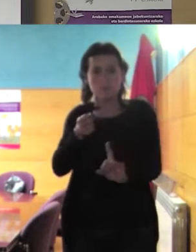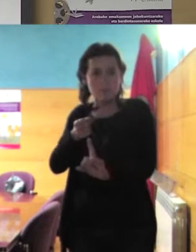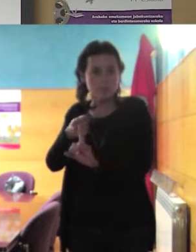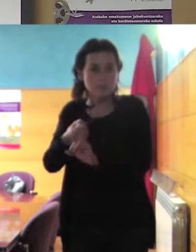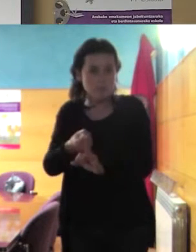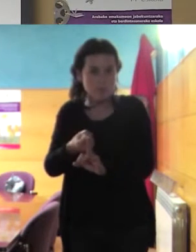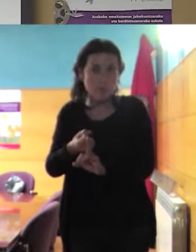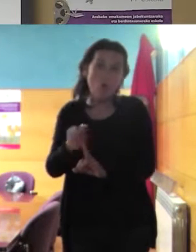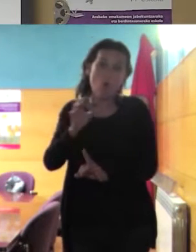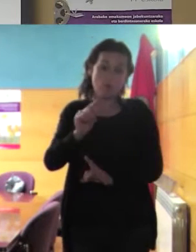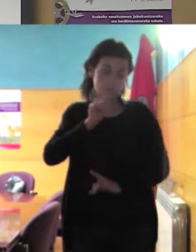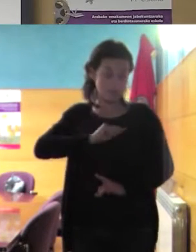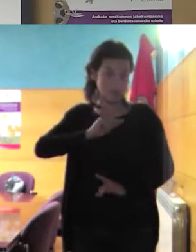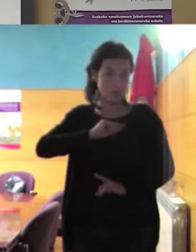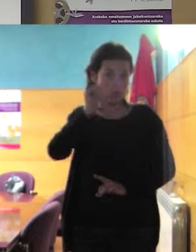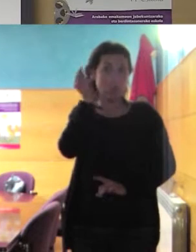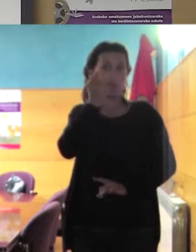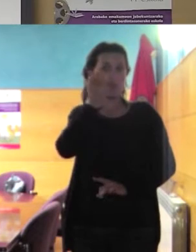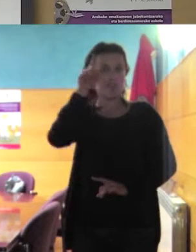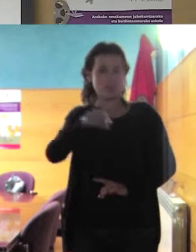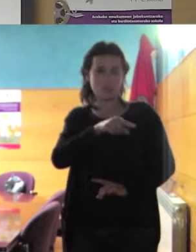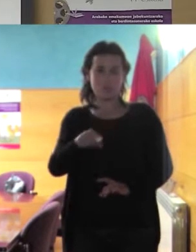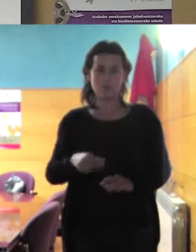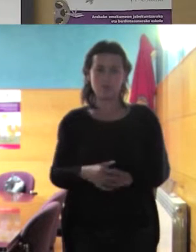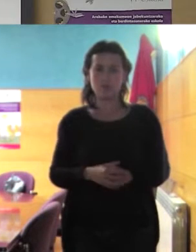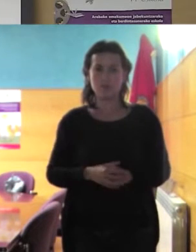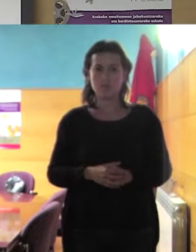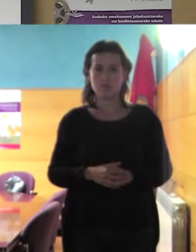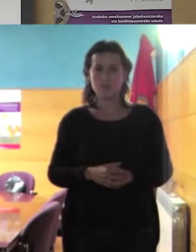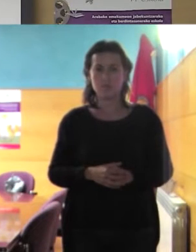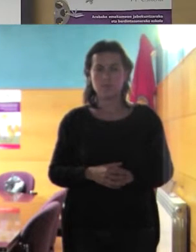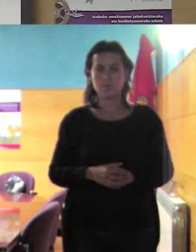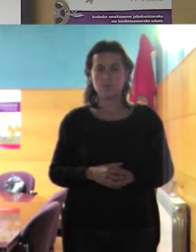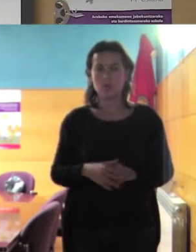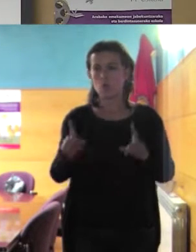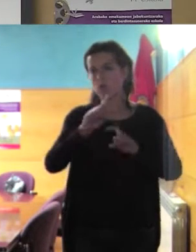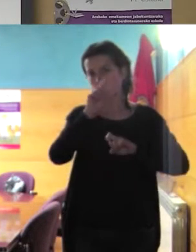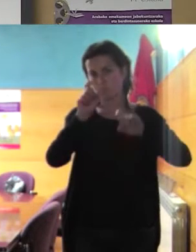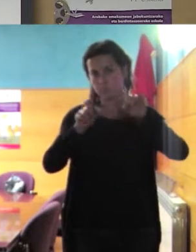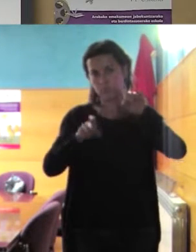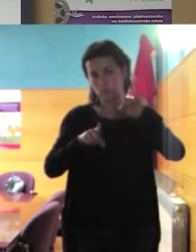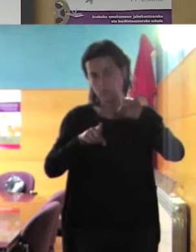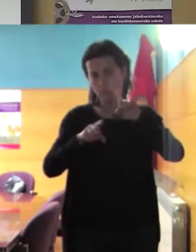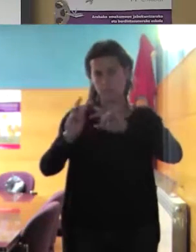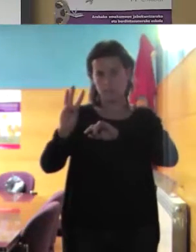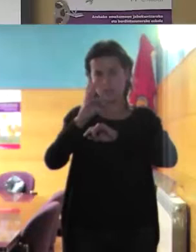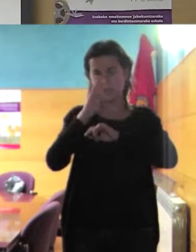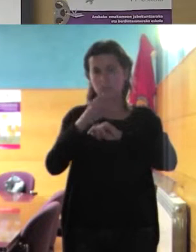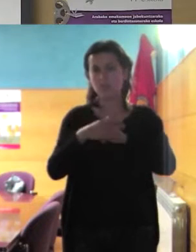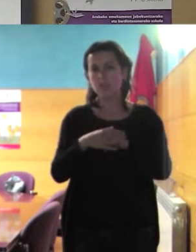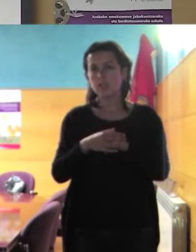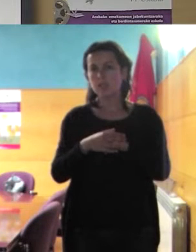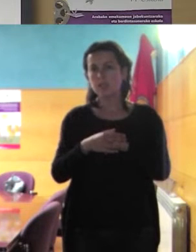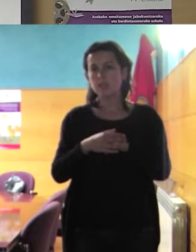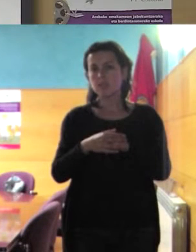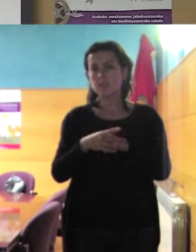conciencias y bueno luego está la tercera pregunta parece que pensamos que